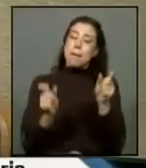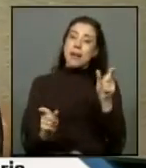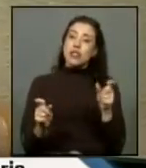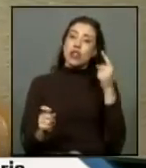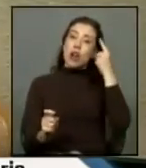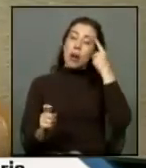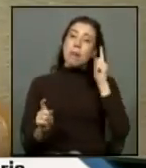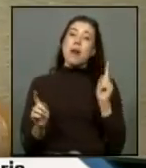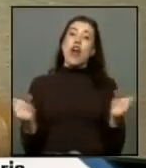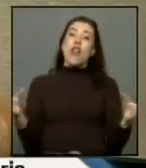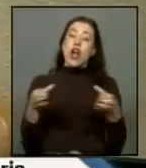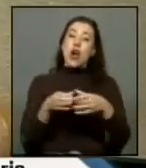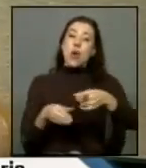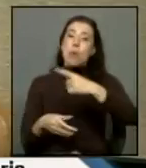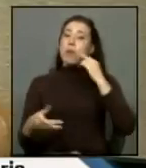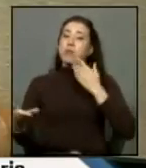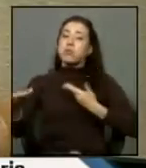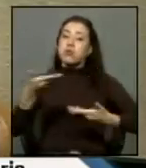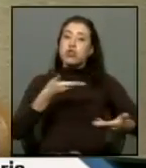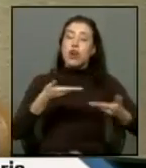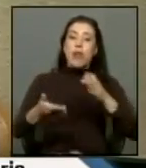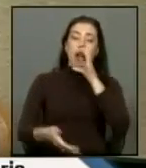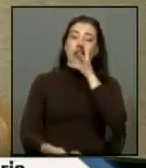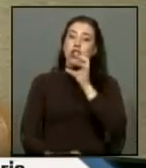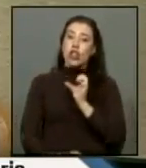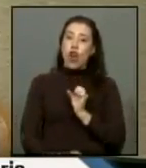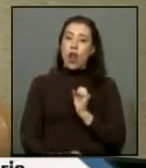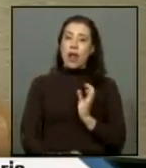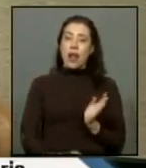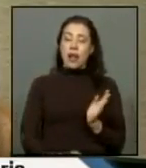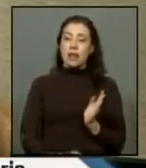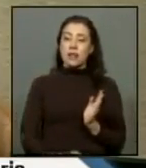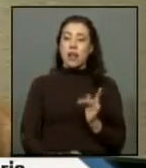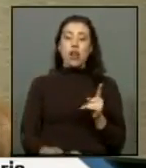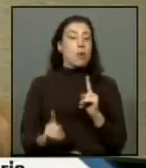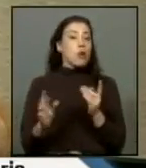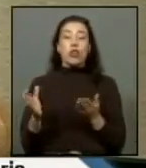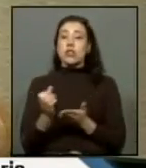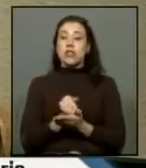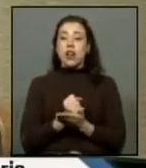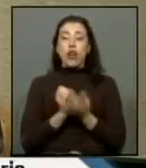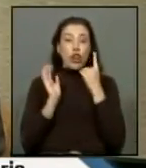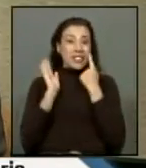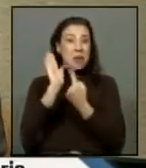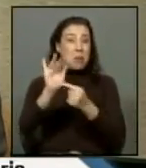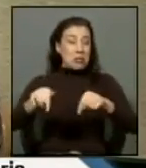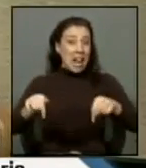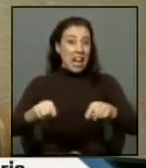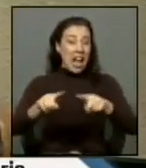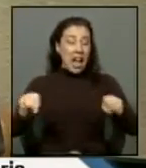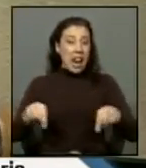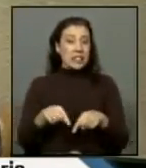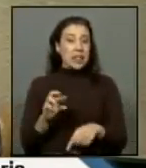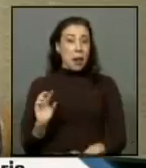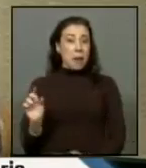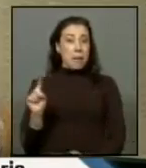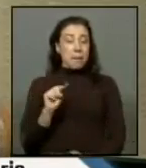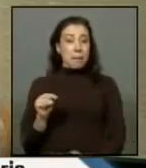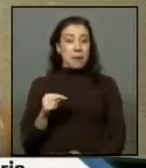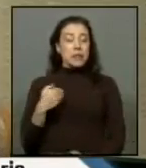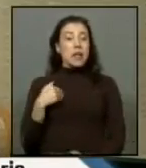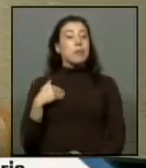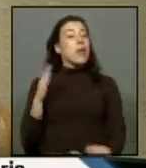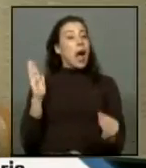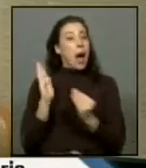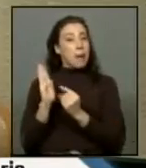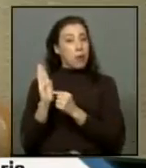un sentido colectivo de solidaridad y tolerancia como eso no se ha conseguido se demuestra aquí los socialistas vamos